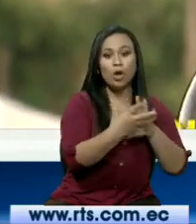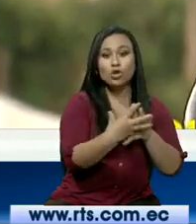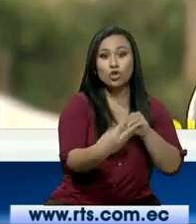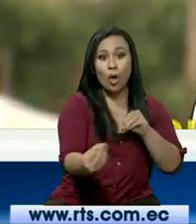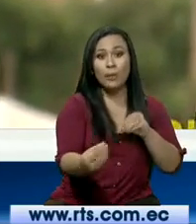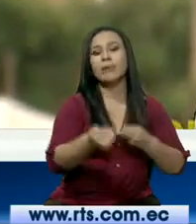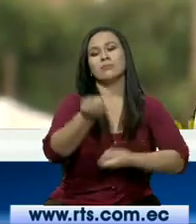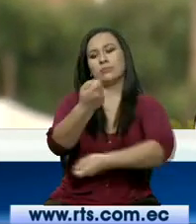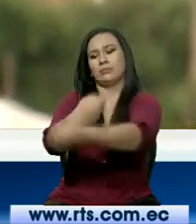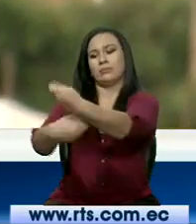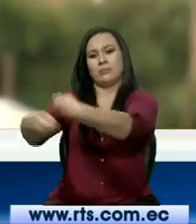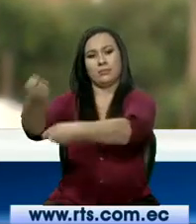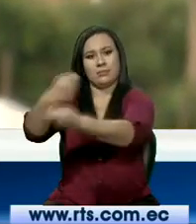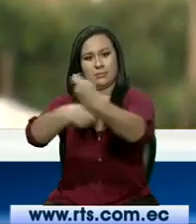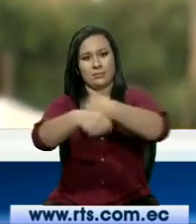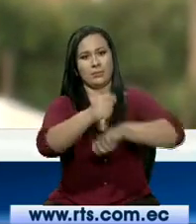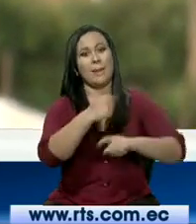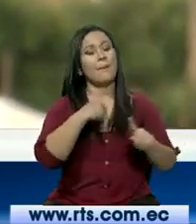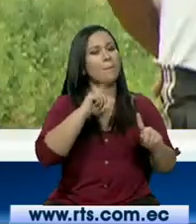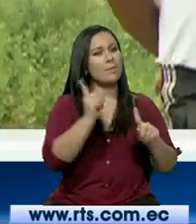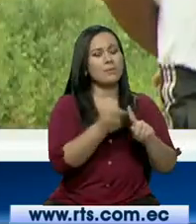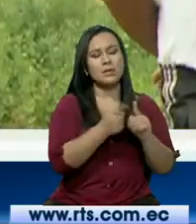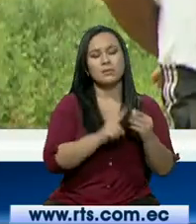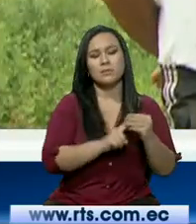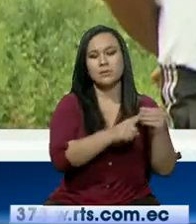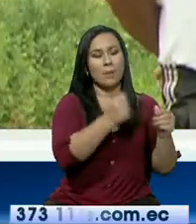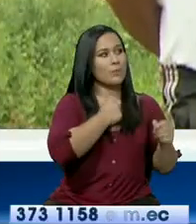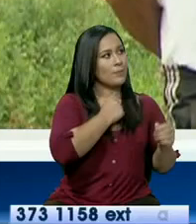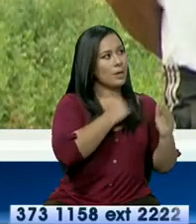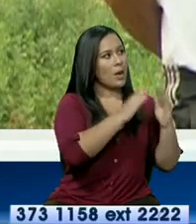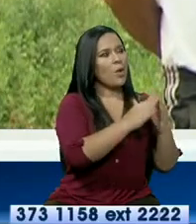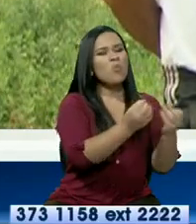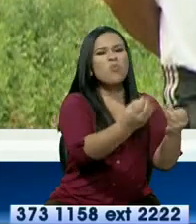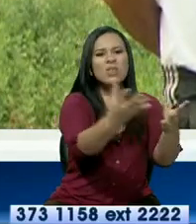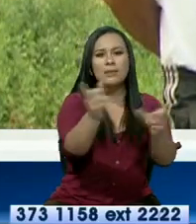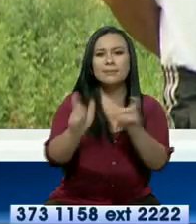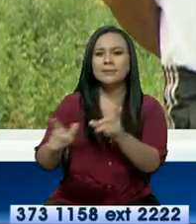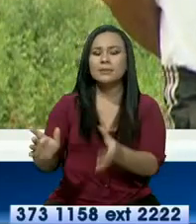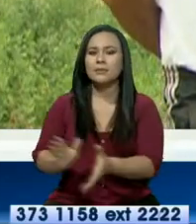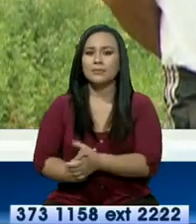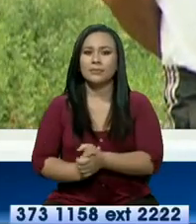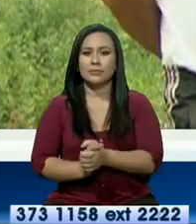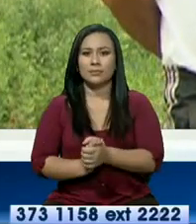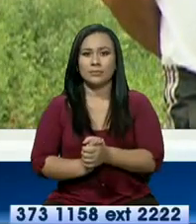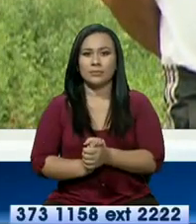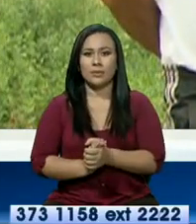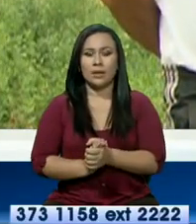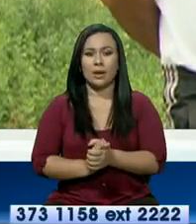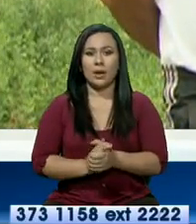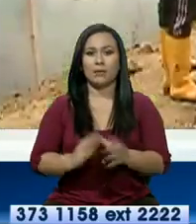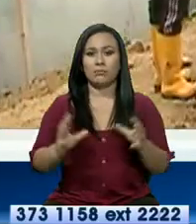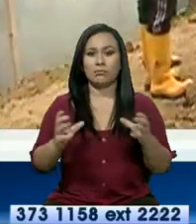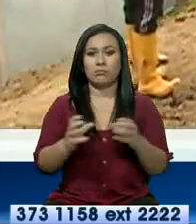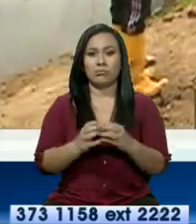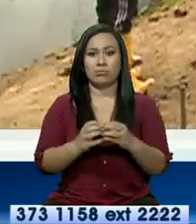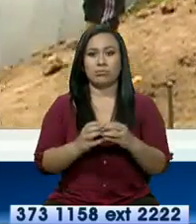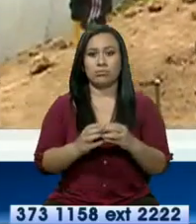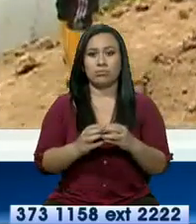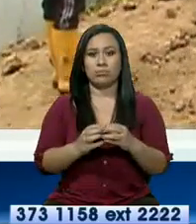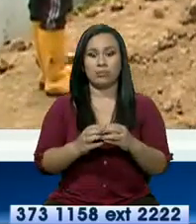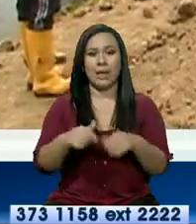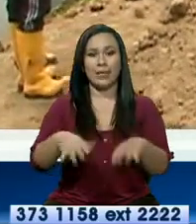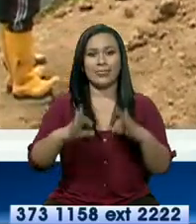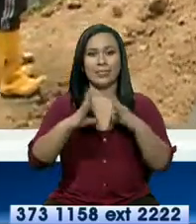la casa y el excedente se vende. ¿Y cuántos conforman la feria? ¿Son productores solamente de aquí de Tabacundo? Solo de